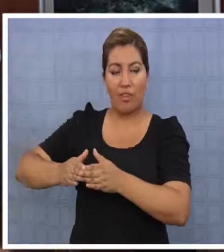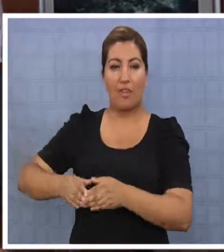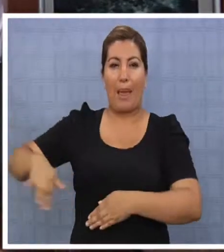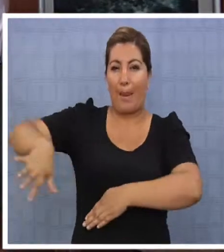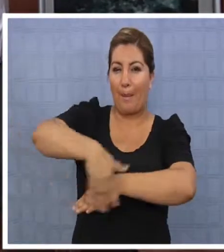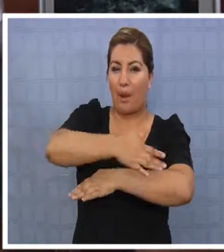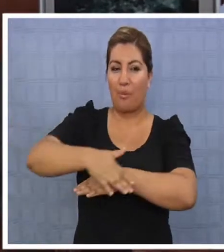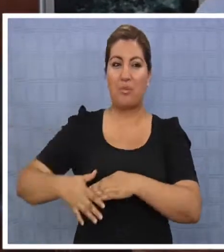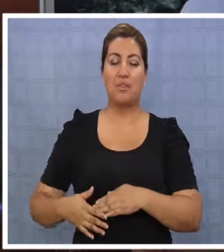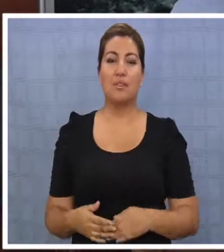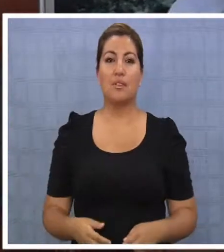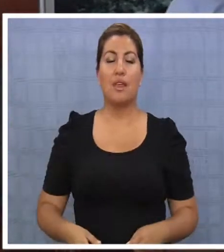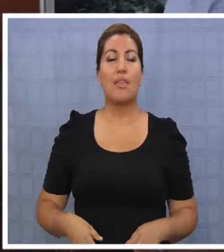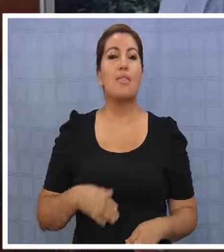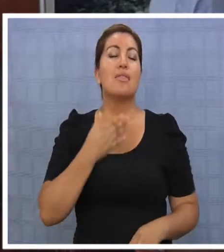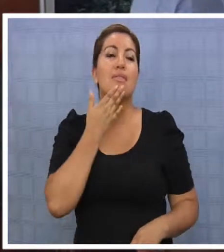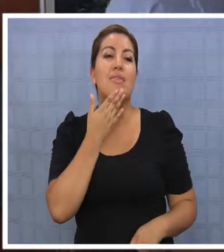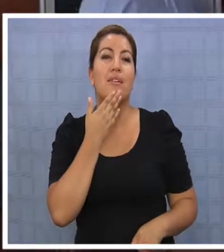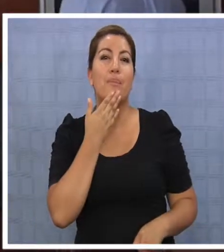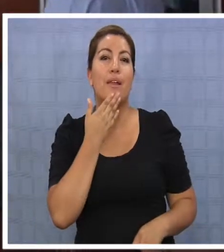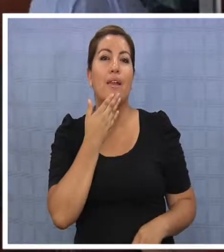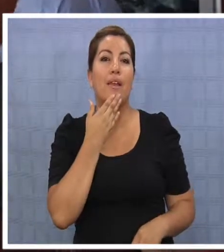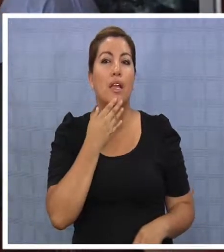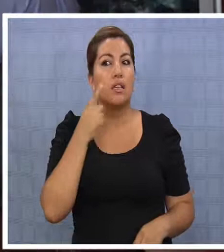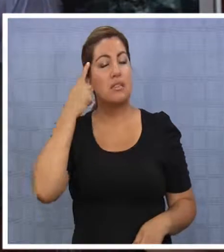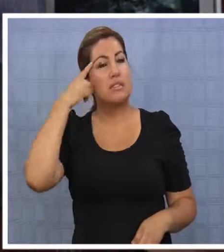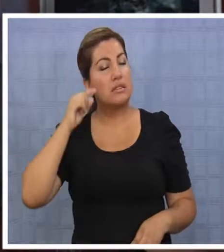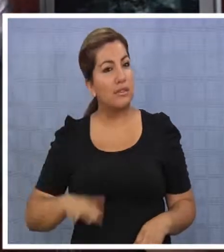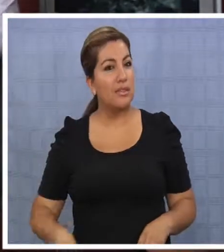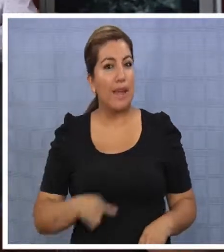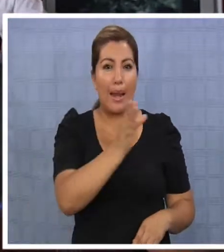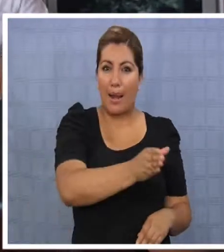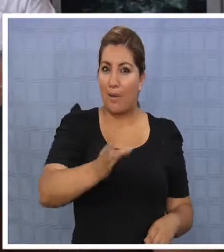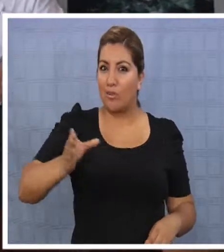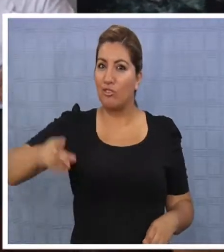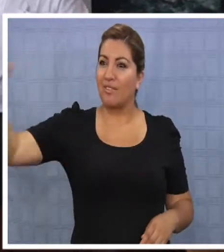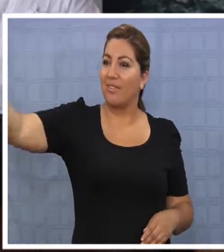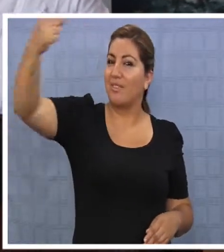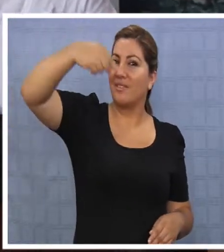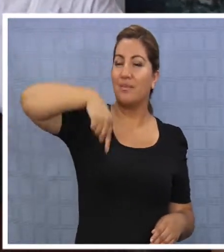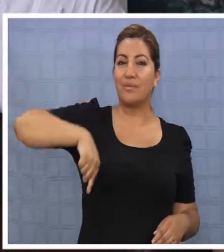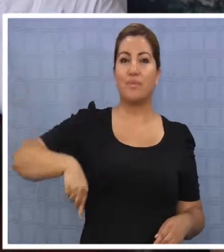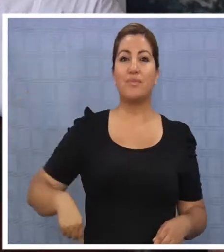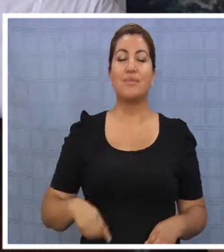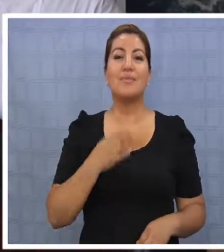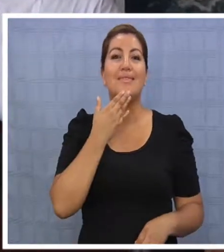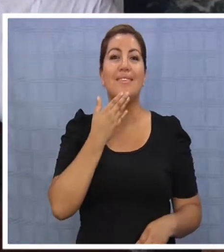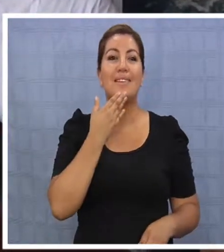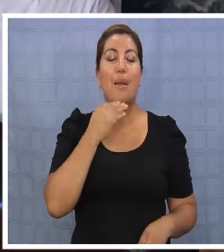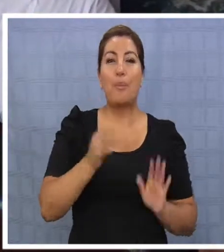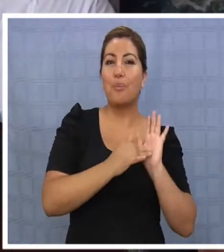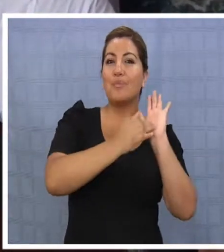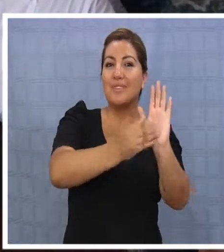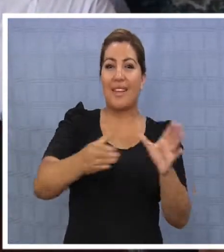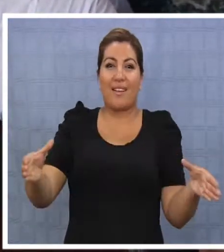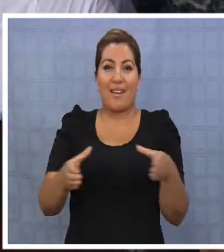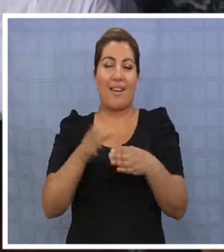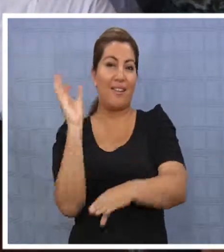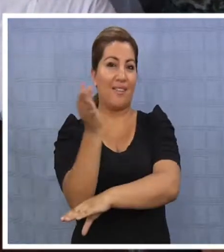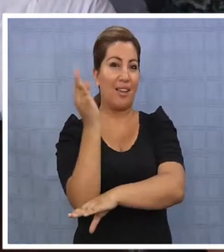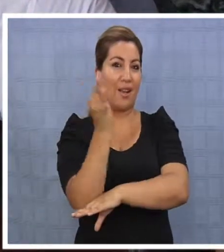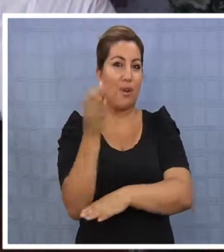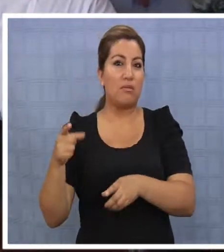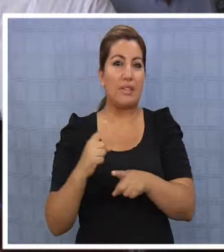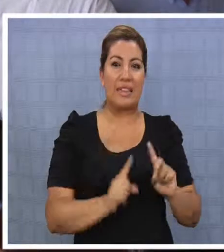el puerto. Debemos considerar la cantidad de pasajeros que vienen en los cruceros y destacar también la